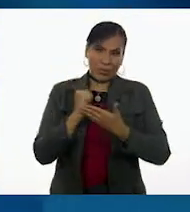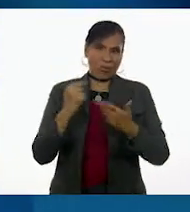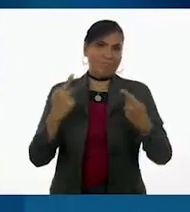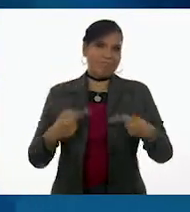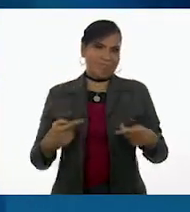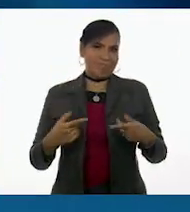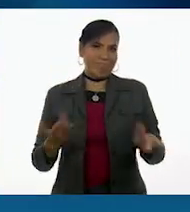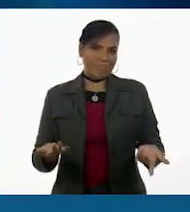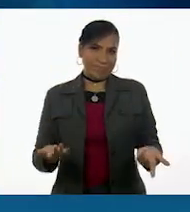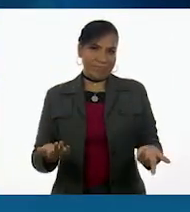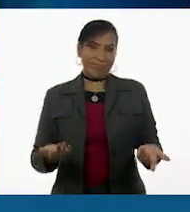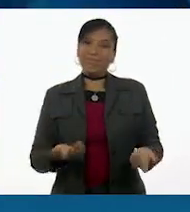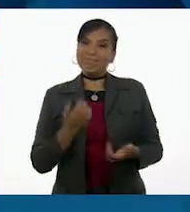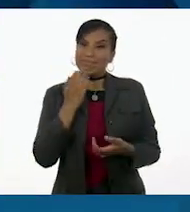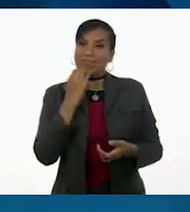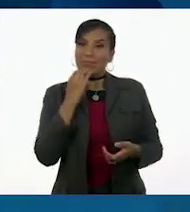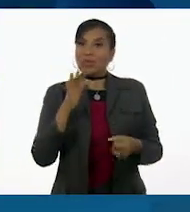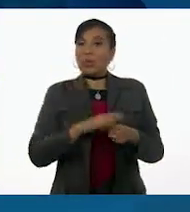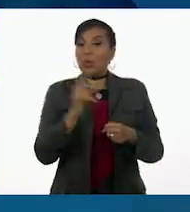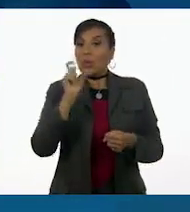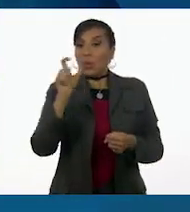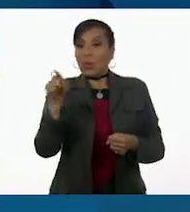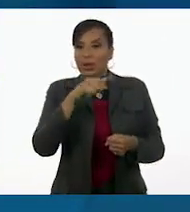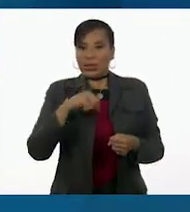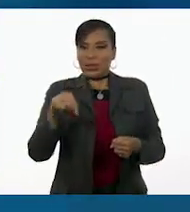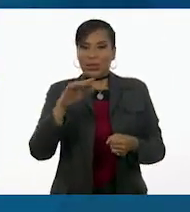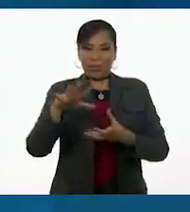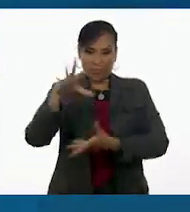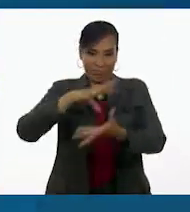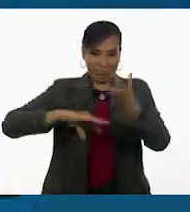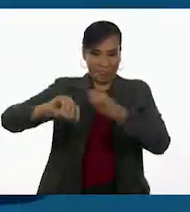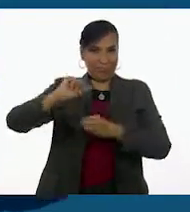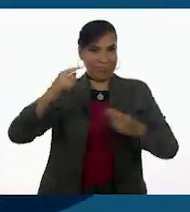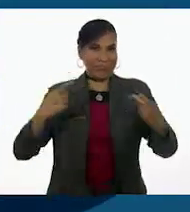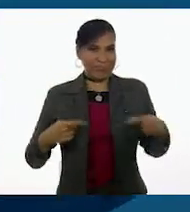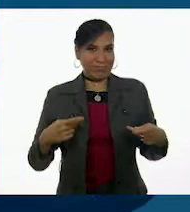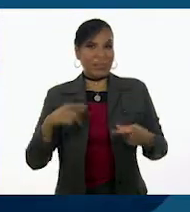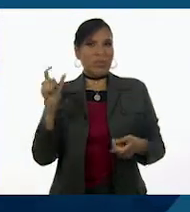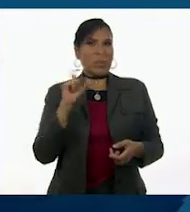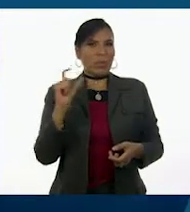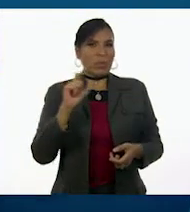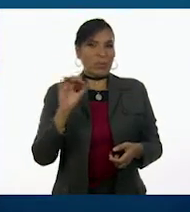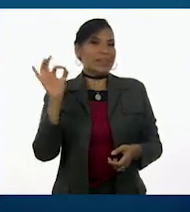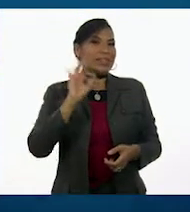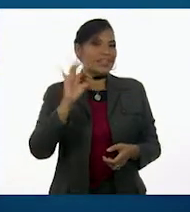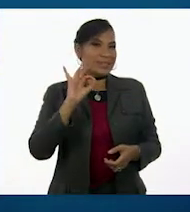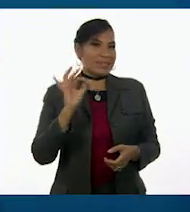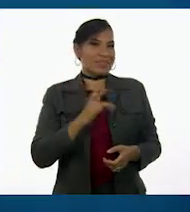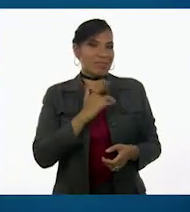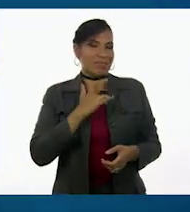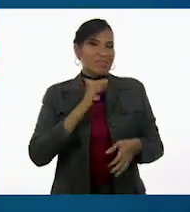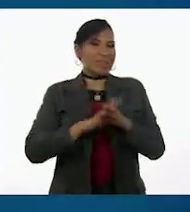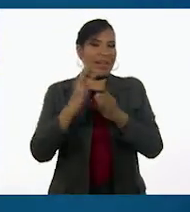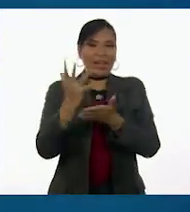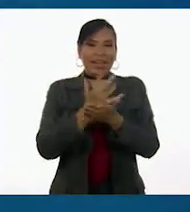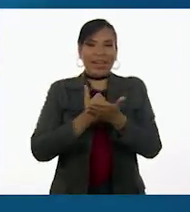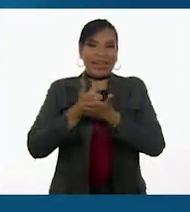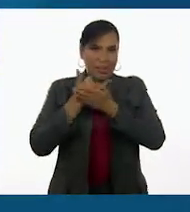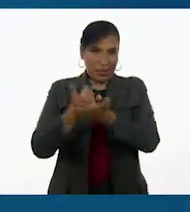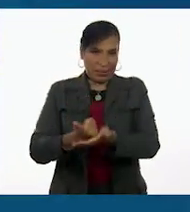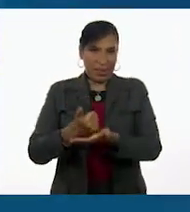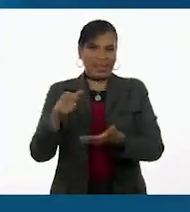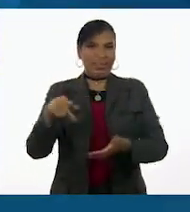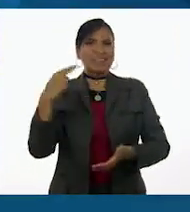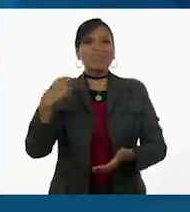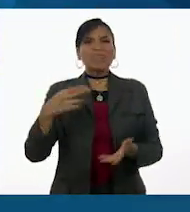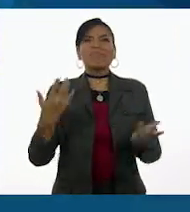la mano. Justo cuando nos ponemos en los zapatos del otro es cuando tal vez nos dan más ganas de ayudar y a eso